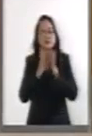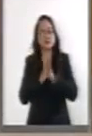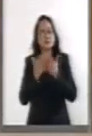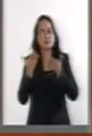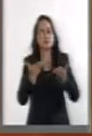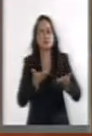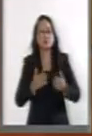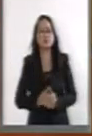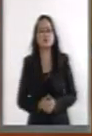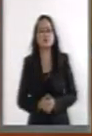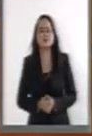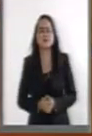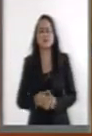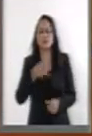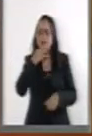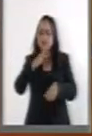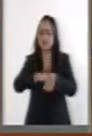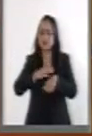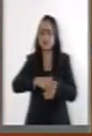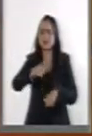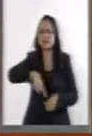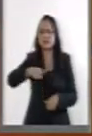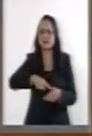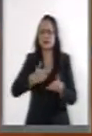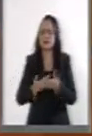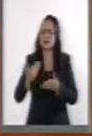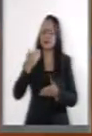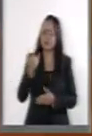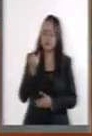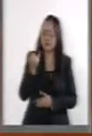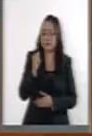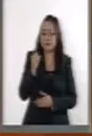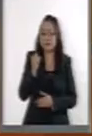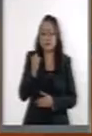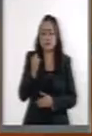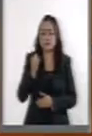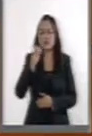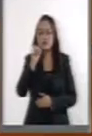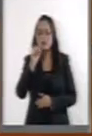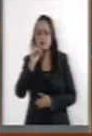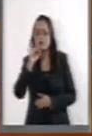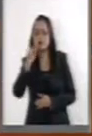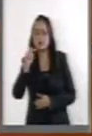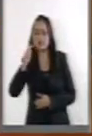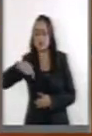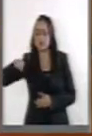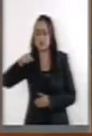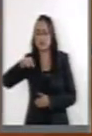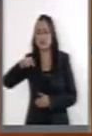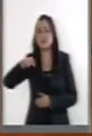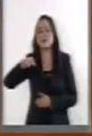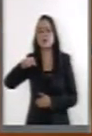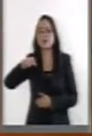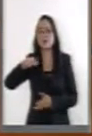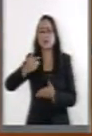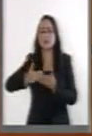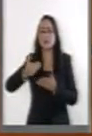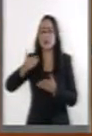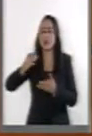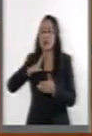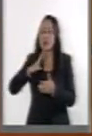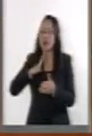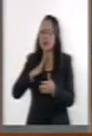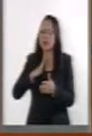recordando a ustedes que el pasado mes de junio la Organización Internacional del Trabajo, durante su